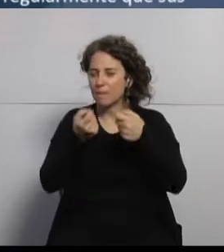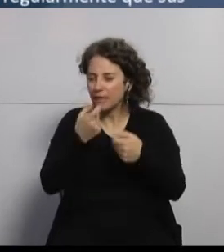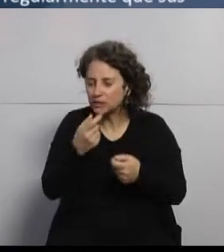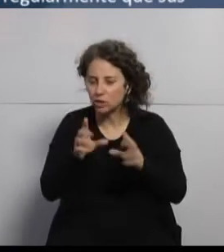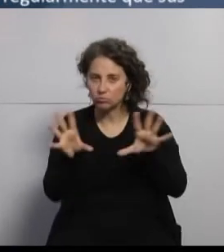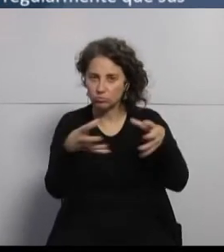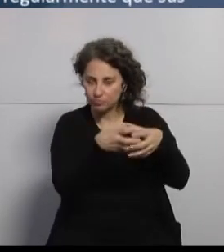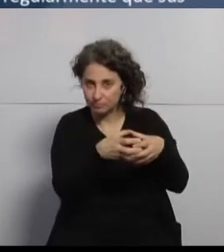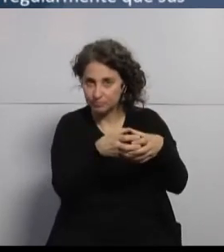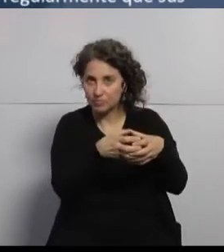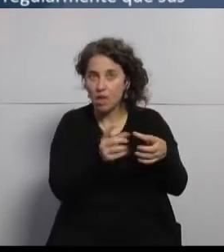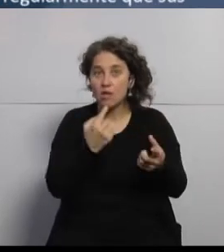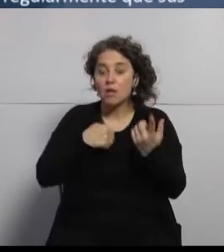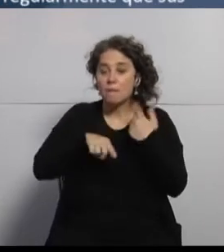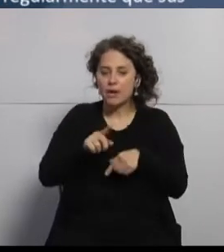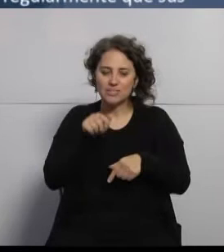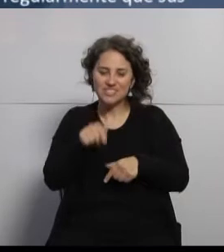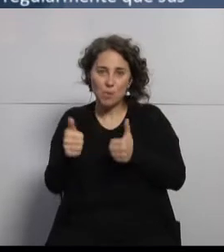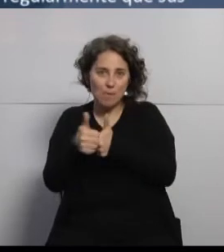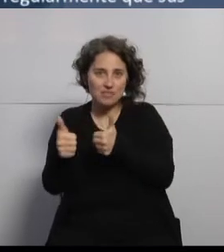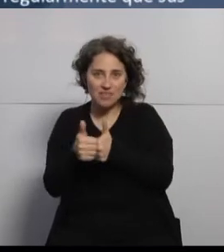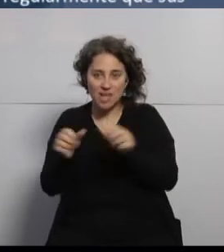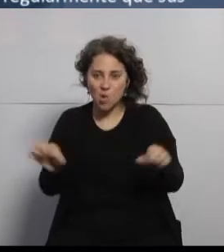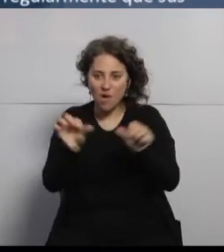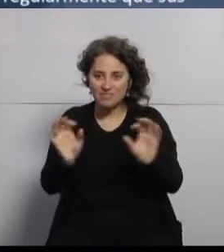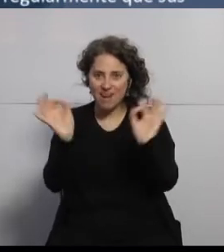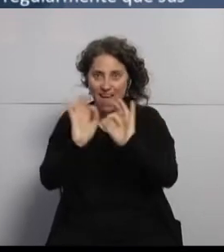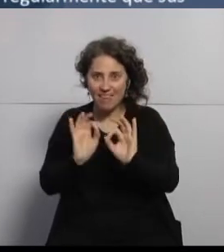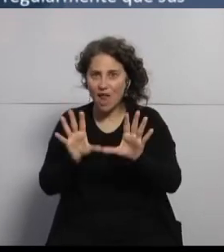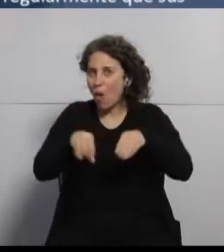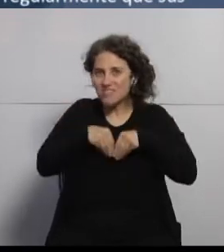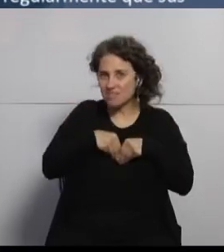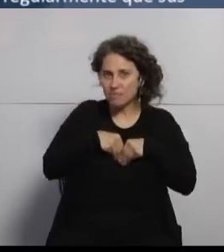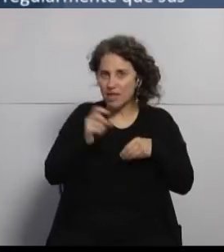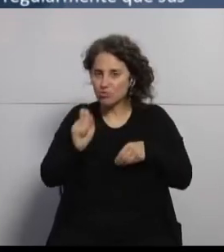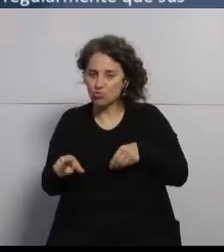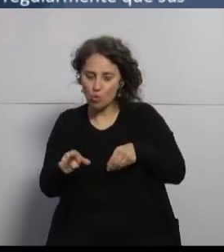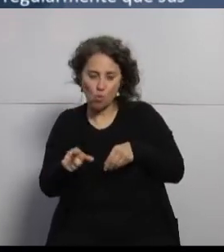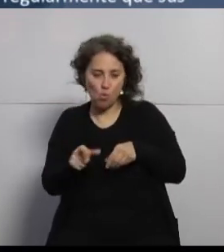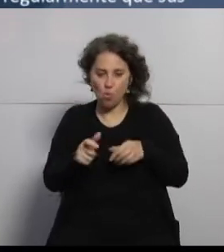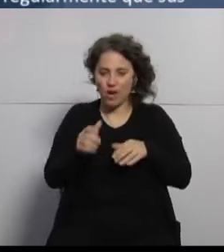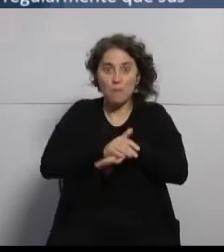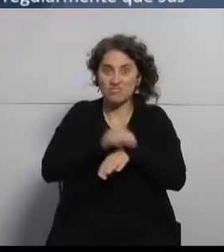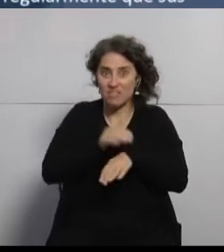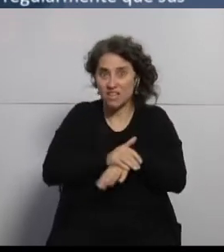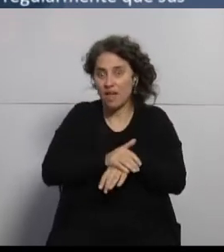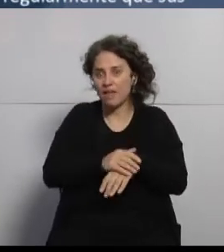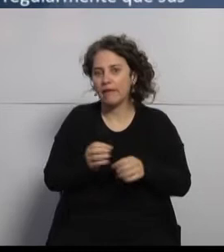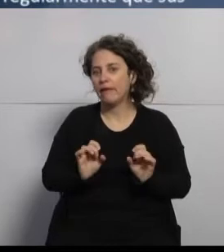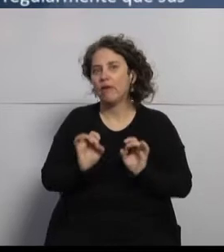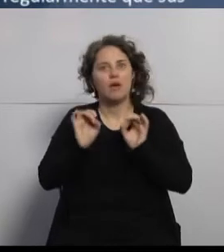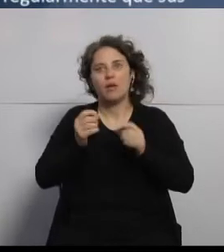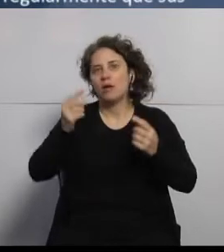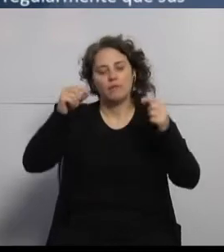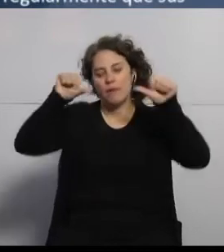Punto. Pero, si estos pacientes no hacen adherencia, la facilidad con afectar los órganos blancos es enorme. La cifra que tenemos